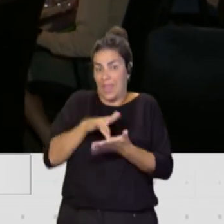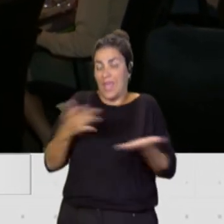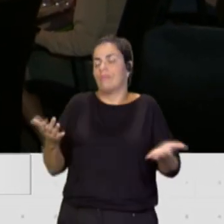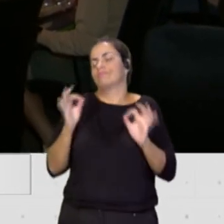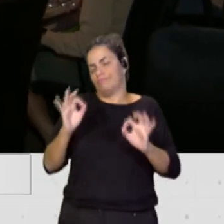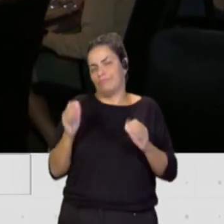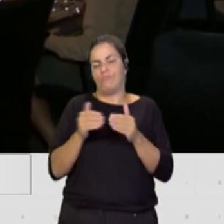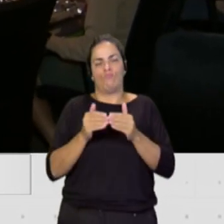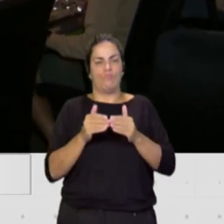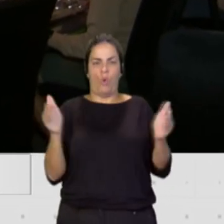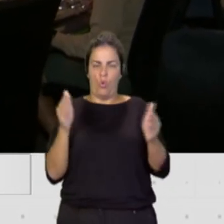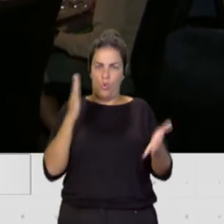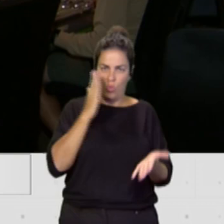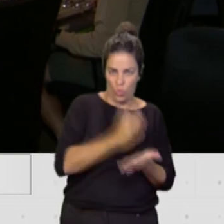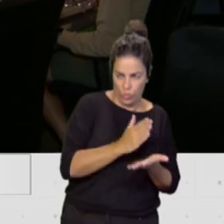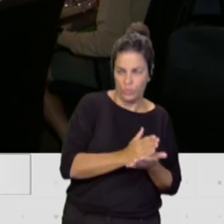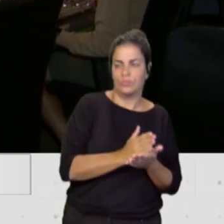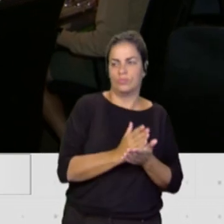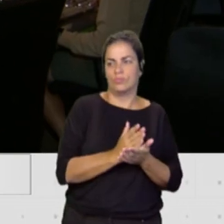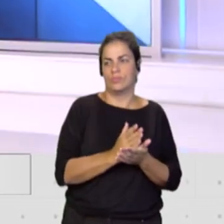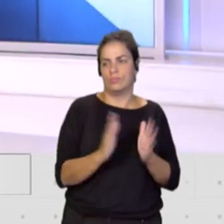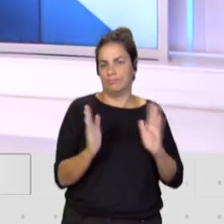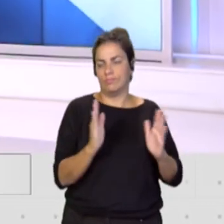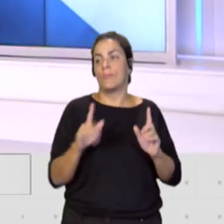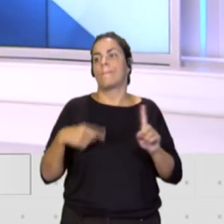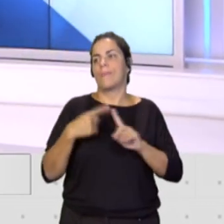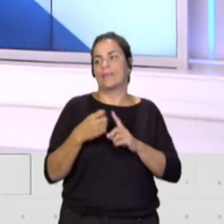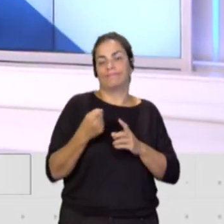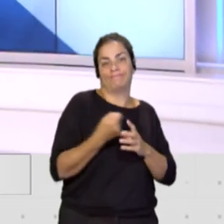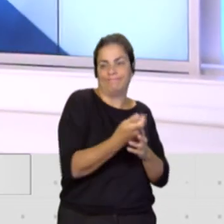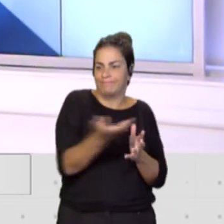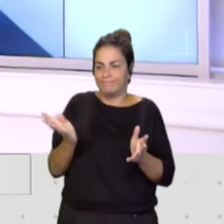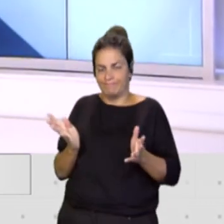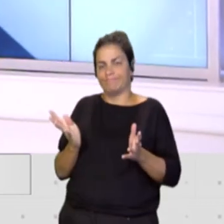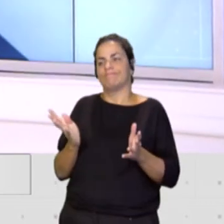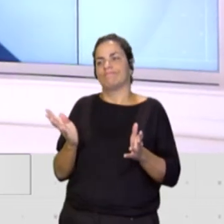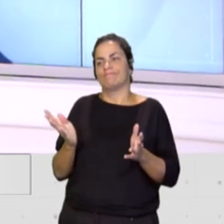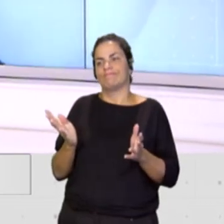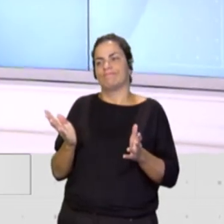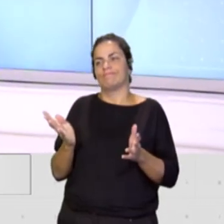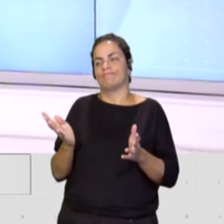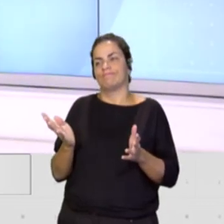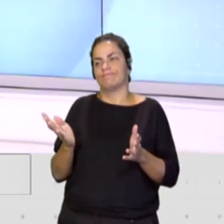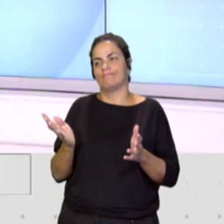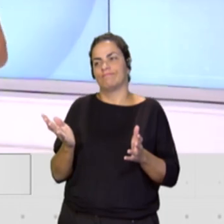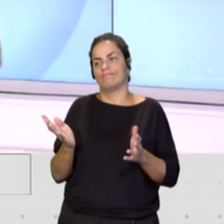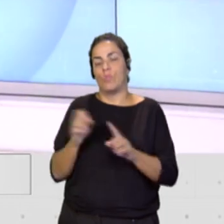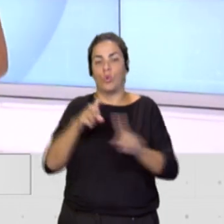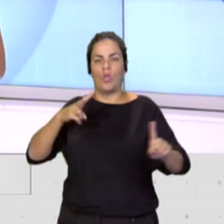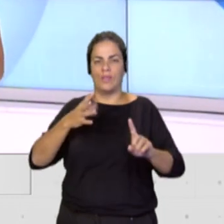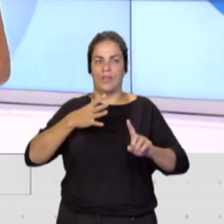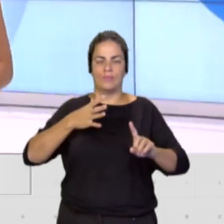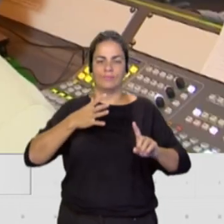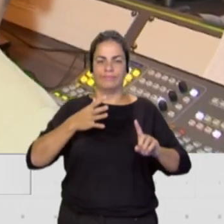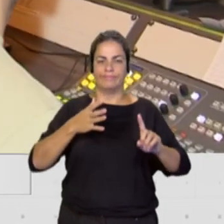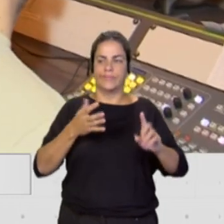arranque de curso y todas las vertientes que se pueden analizar de lo que supone un arranque de